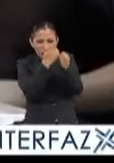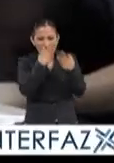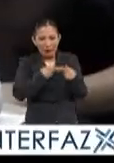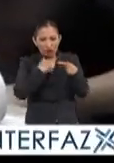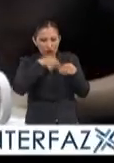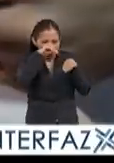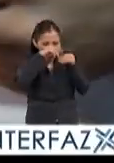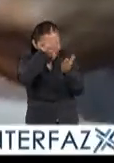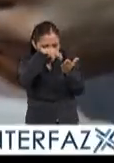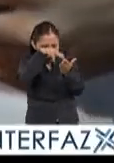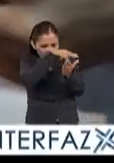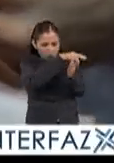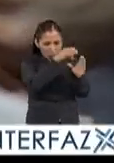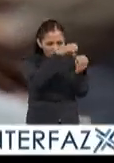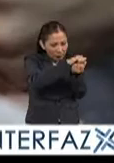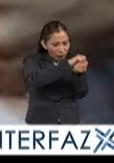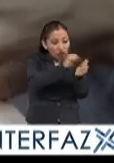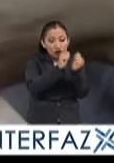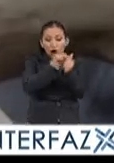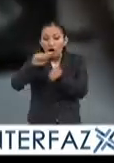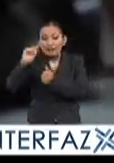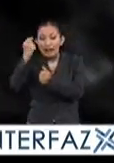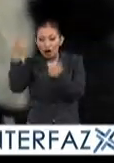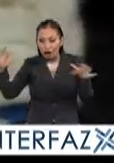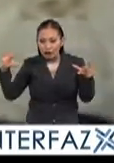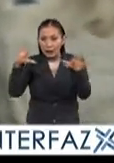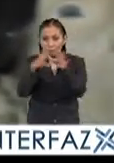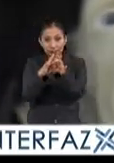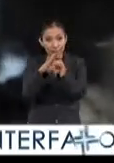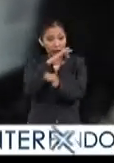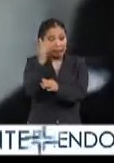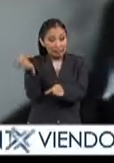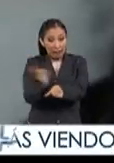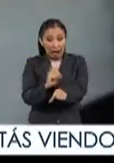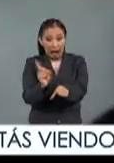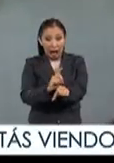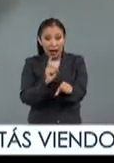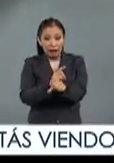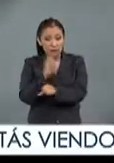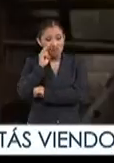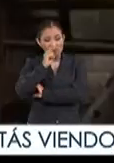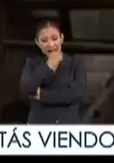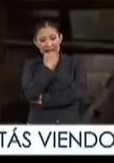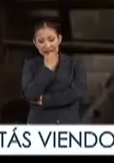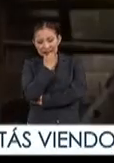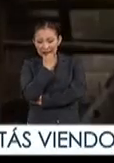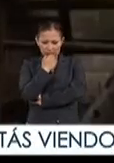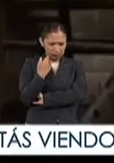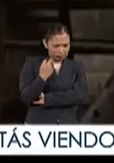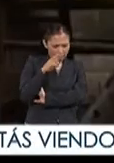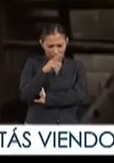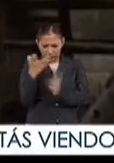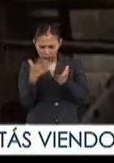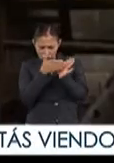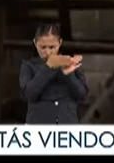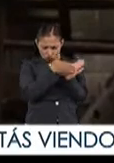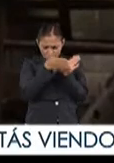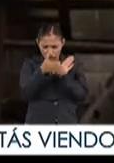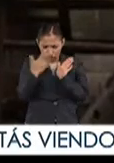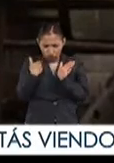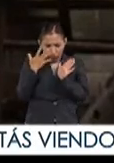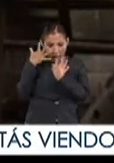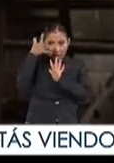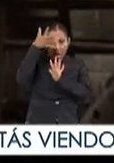personajes la parte física con la parte tecnológica casi todos los días te das cuenta de lo que estás haciendo y estás